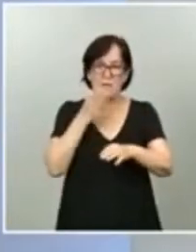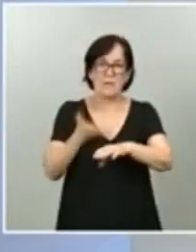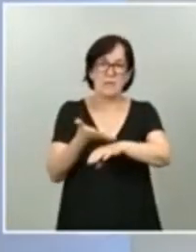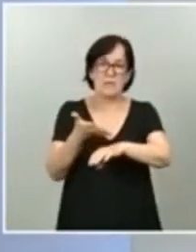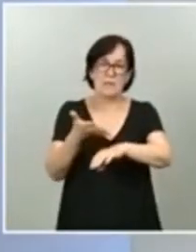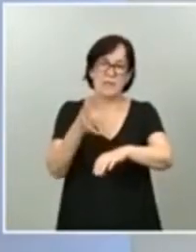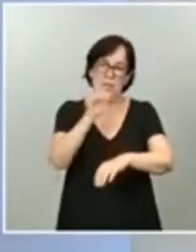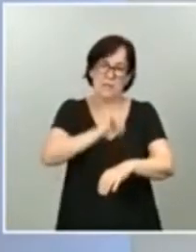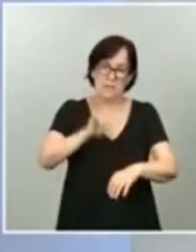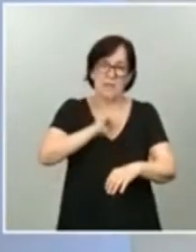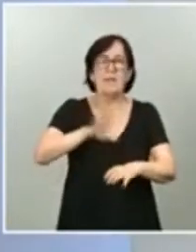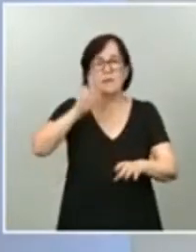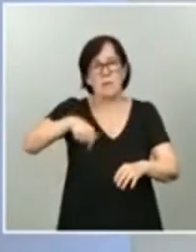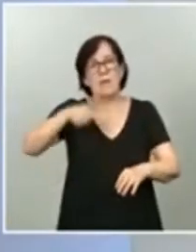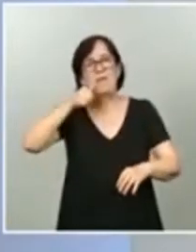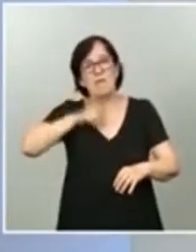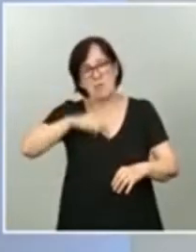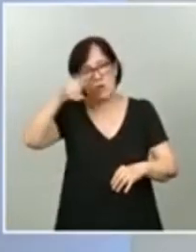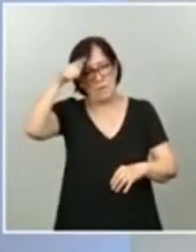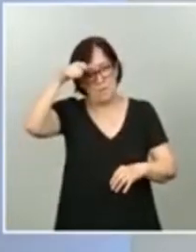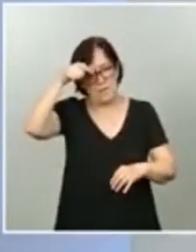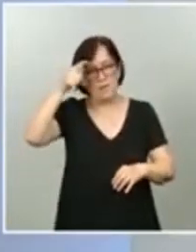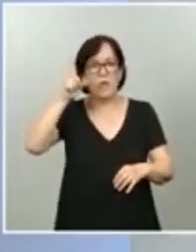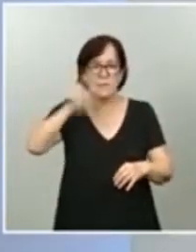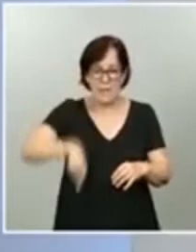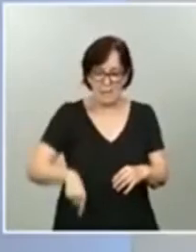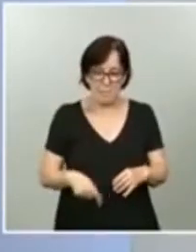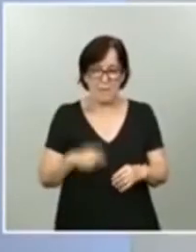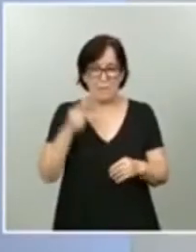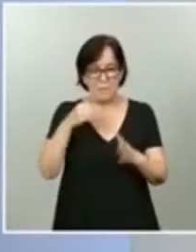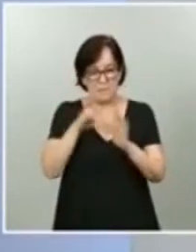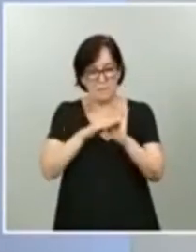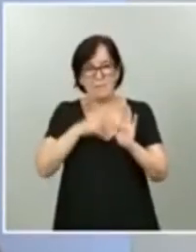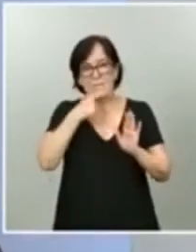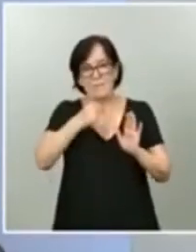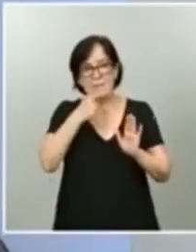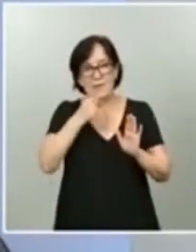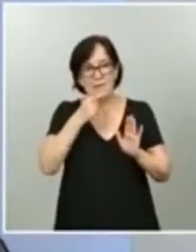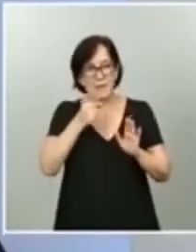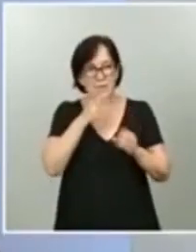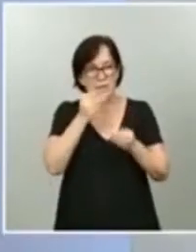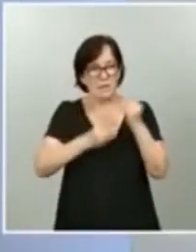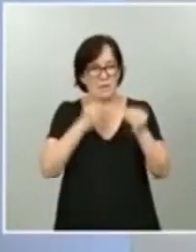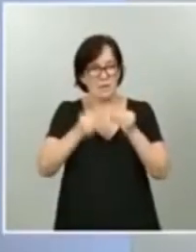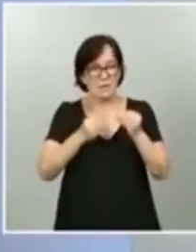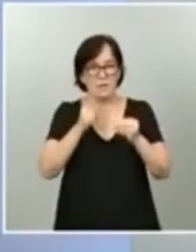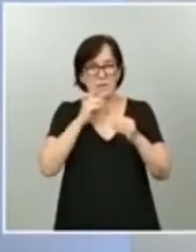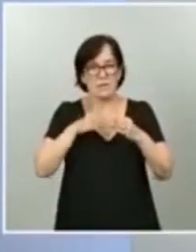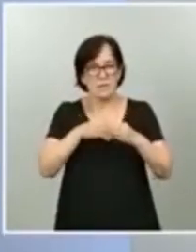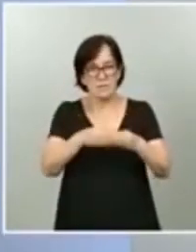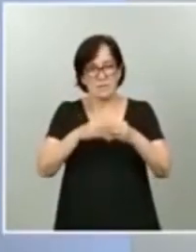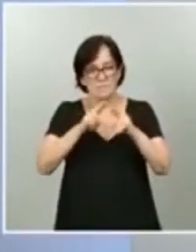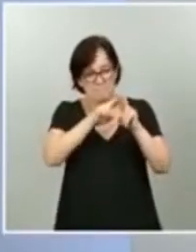Ceuta y Melilla. Y también se toman medidas para facilitar las inspecciones que deben pasar los navieros españoles.